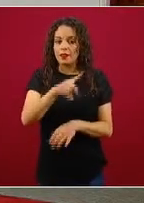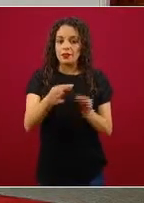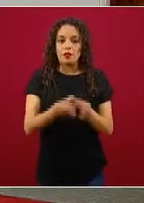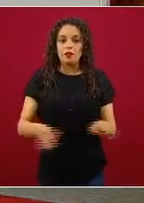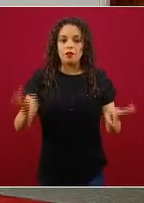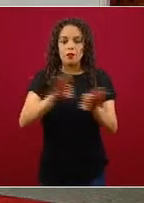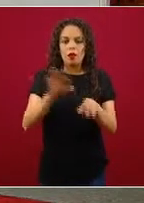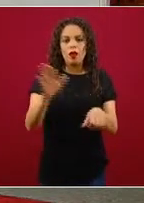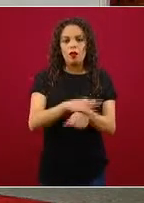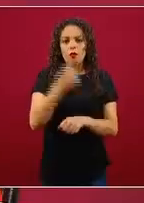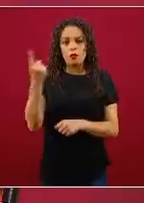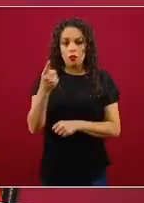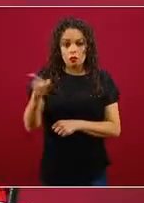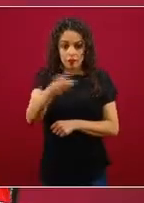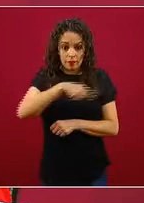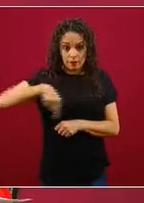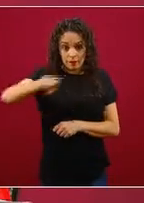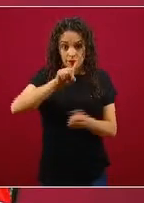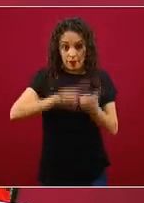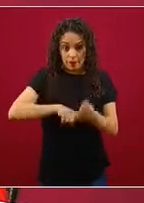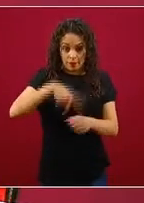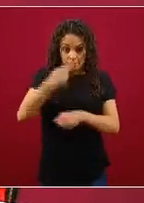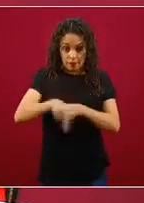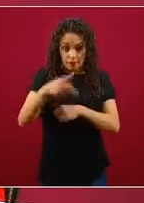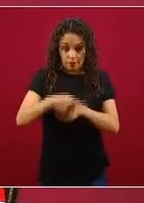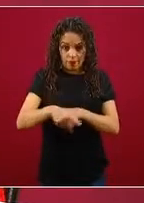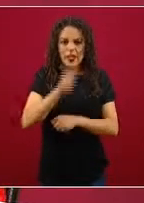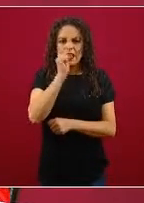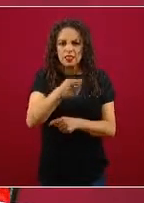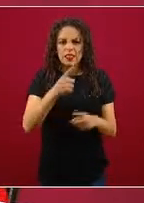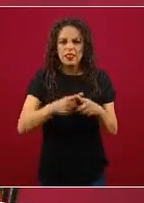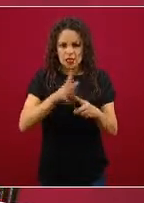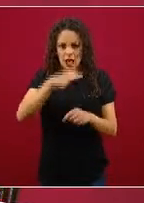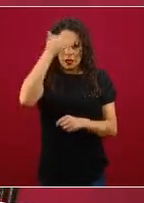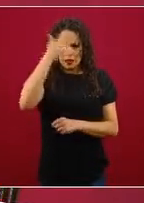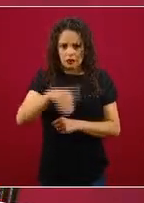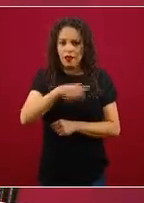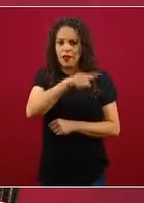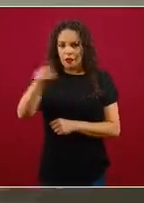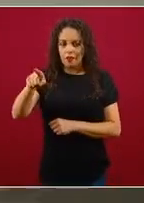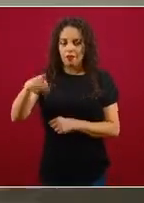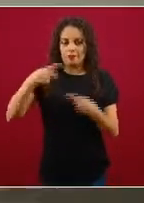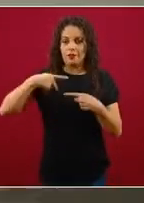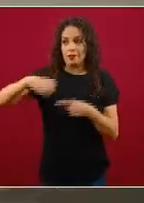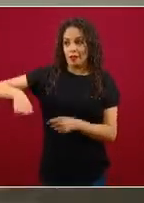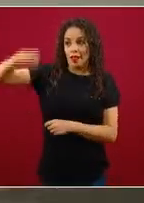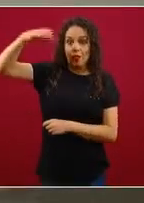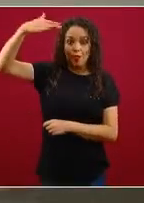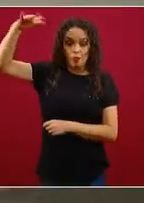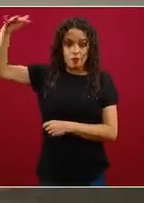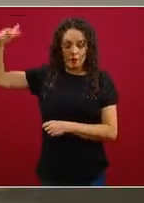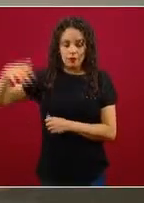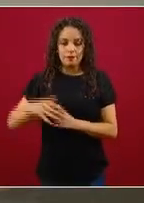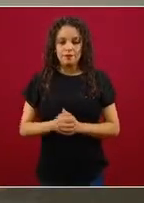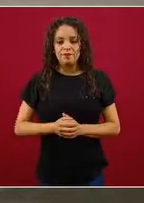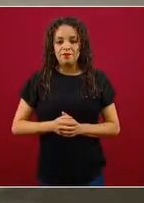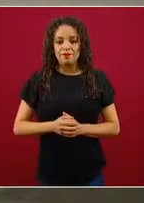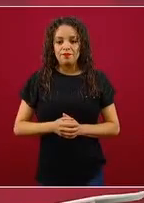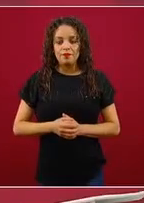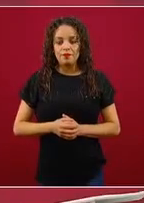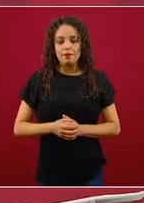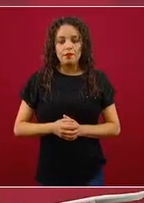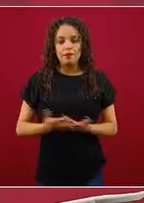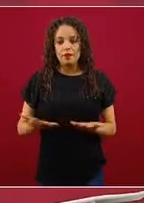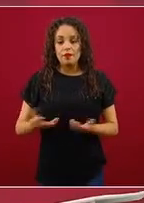situación de riesgo, ya sabemos que son adultos mayores y poblaciones con comorbilidades. Al menor síntoma, quedarse en casa.